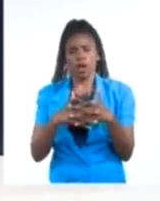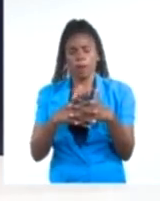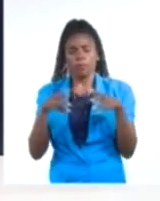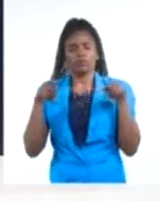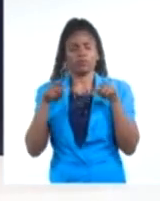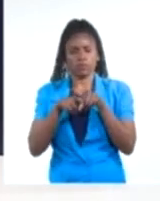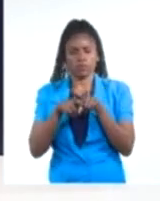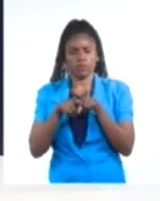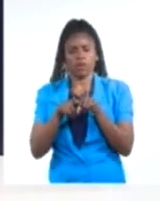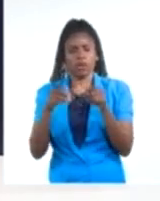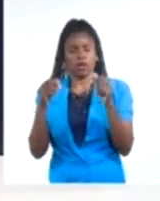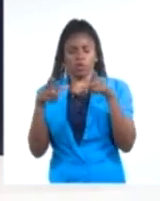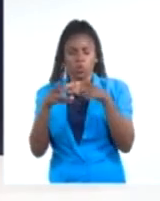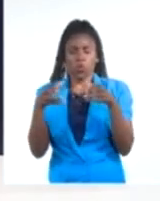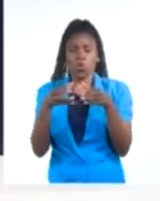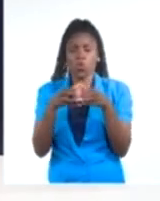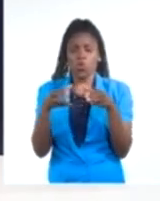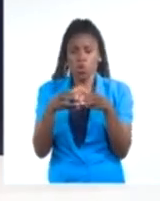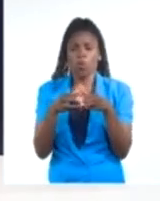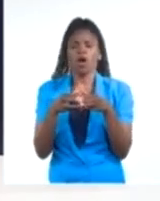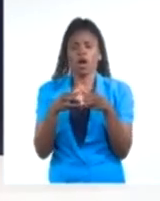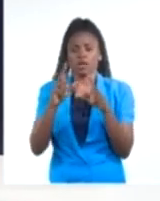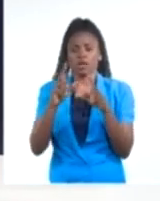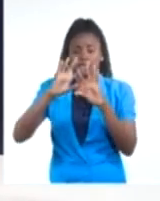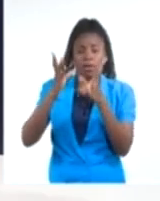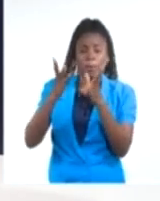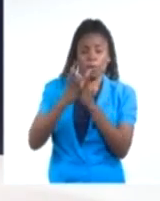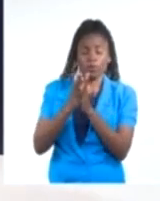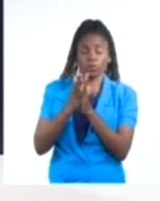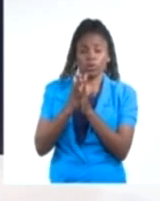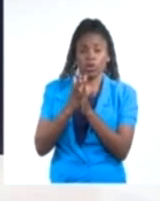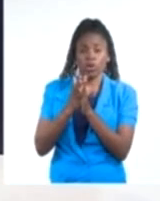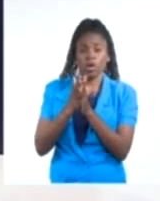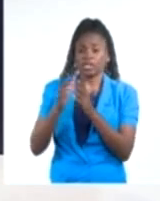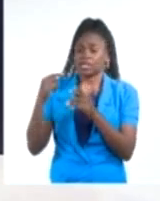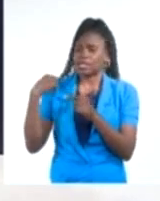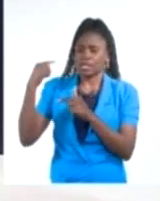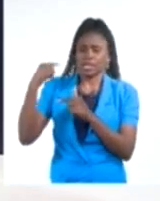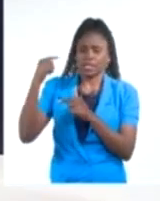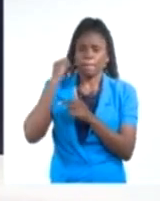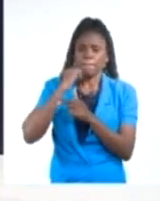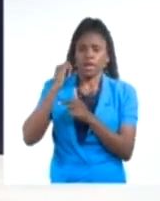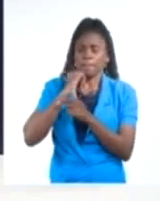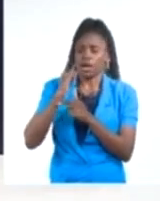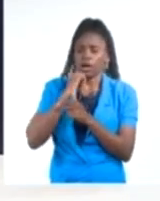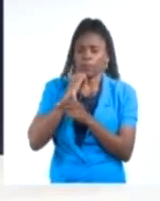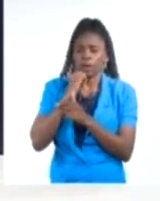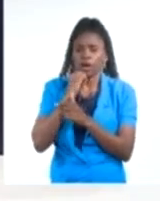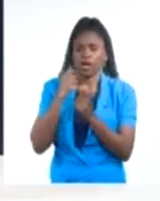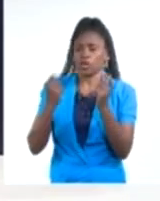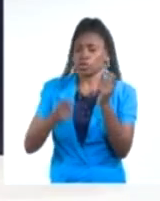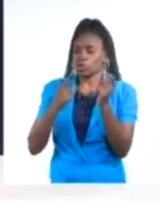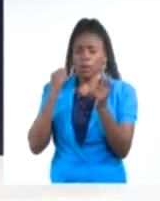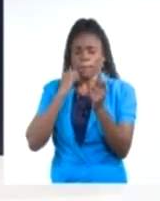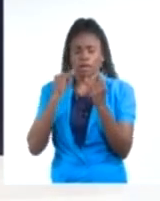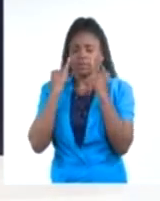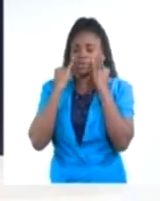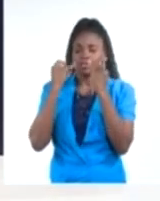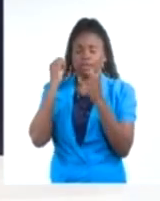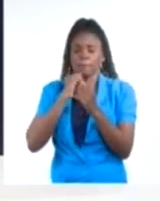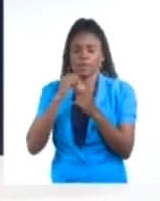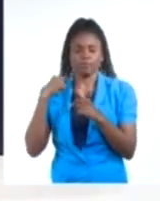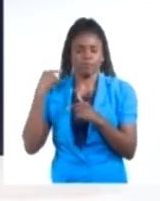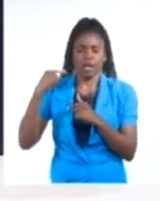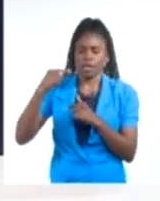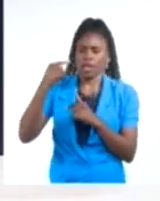grupo BRICS como protagonista de ese mundo multipolar que cada día seduce más, que cada día interesa más. Y eso,